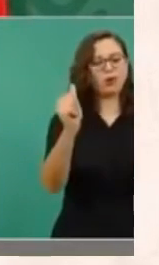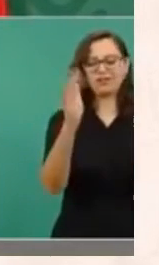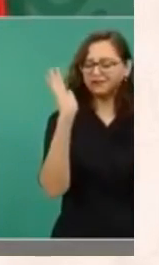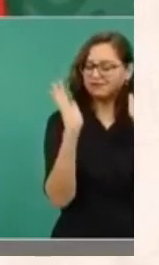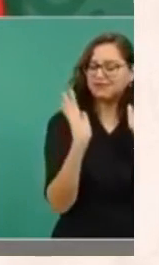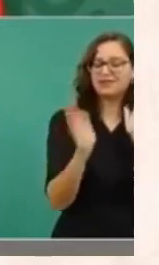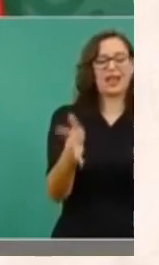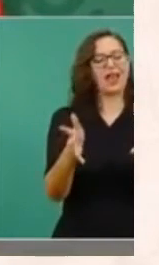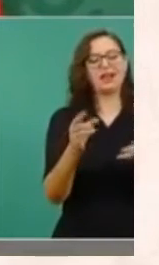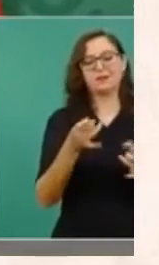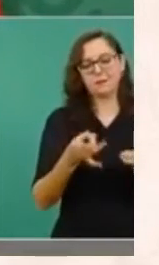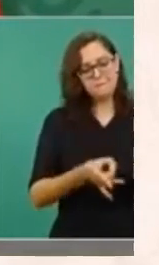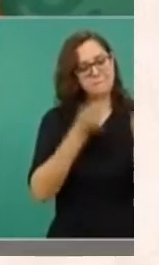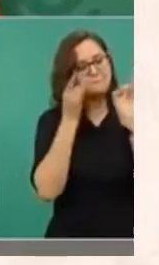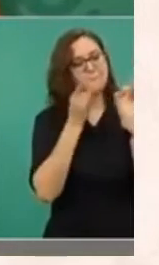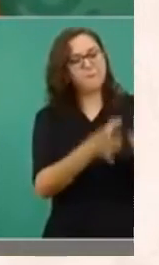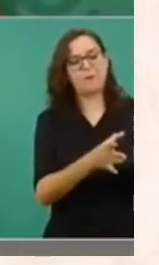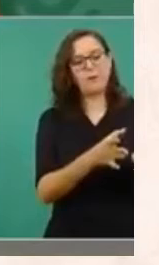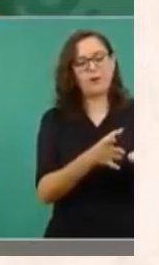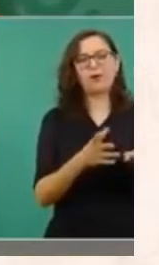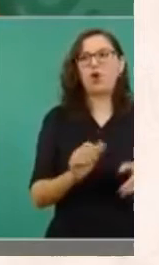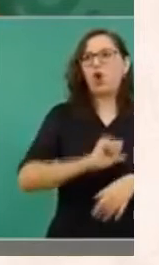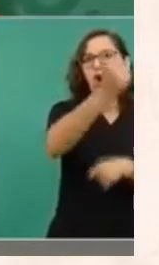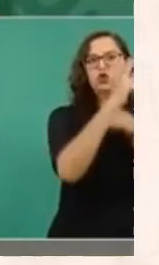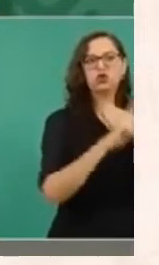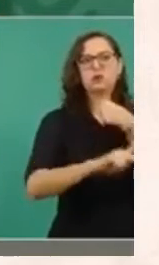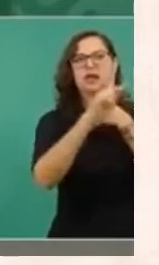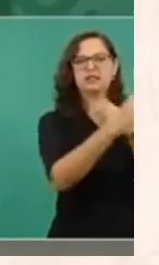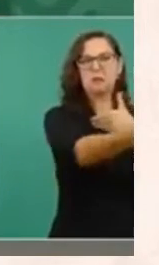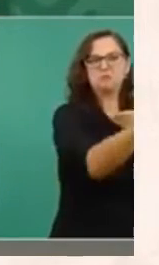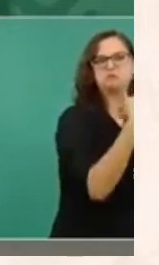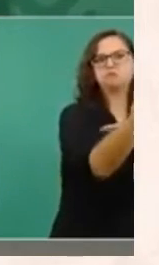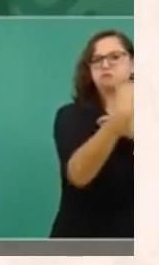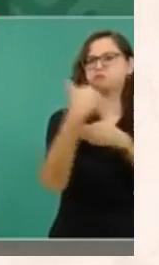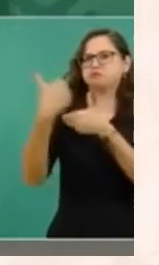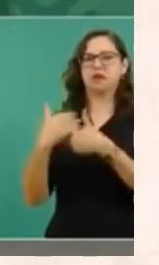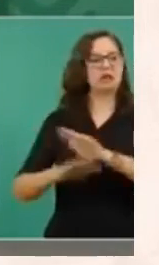se aleja la amenaza de la intervención extranjera. No,